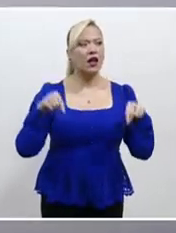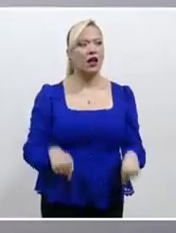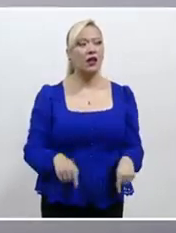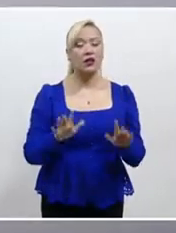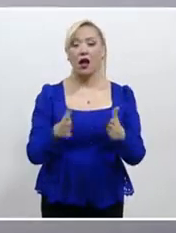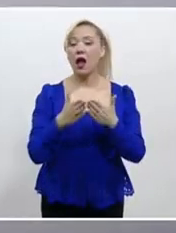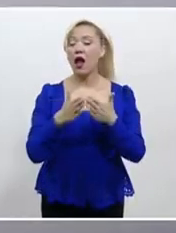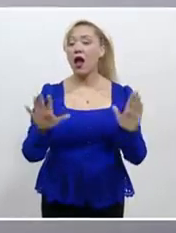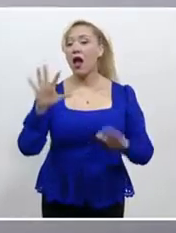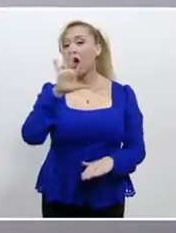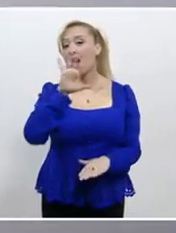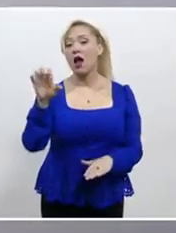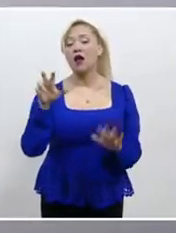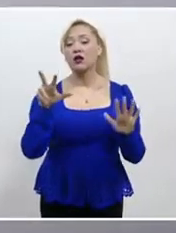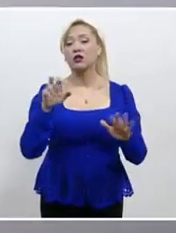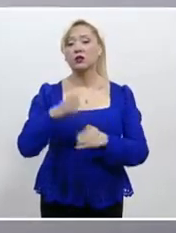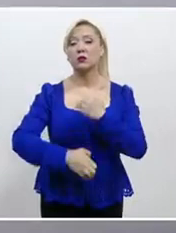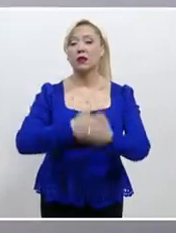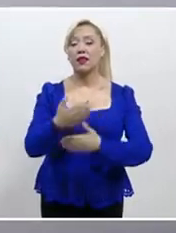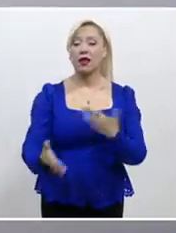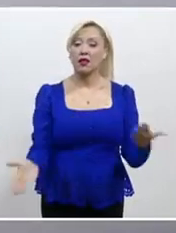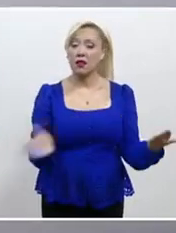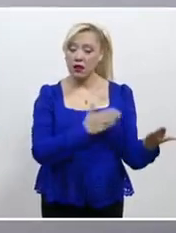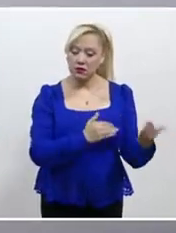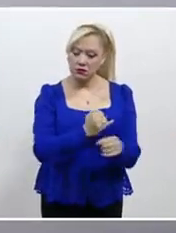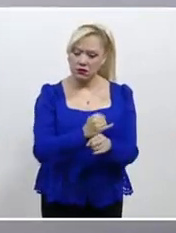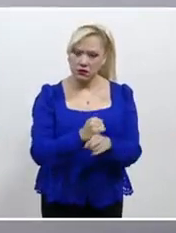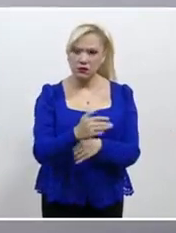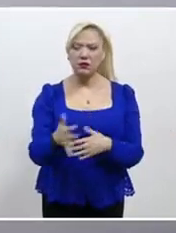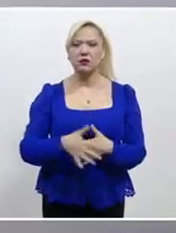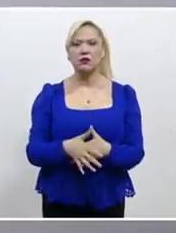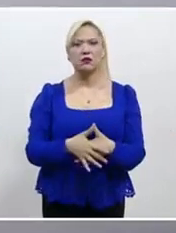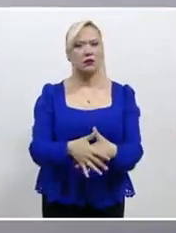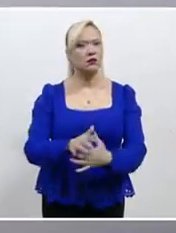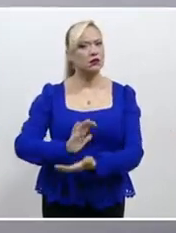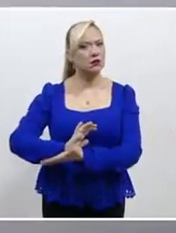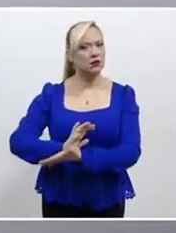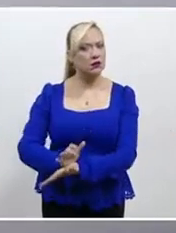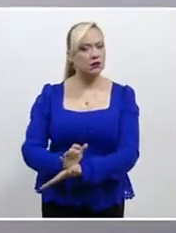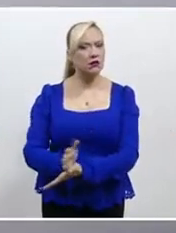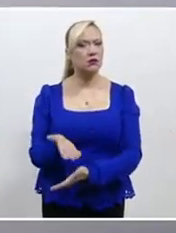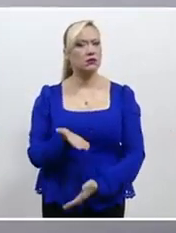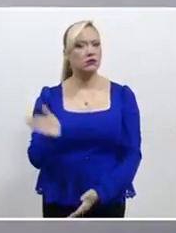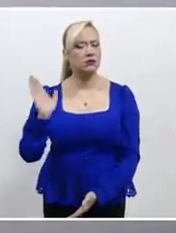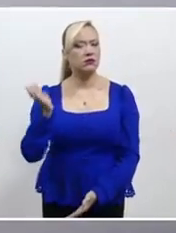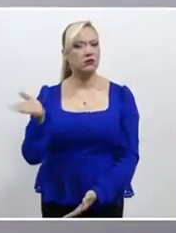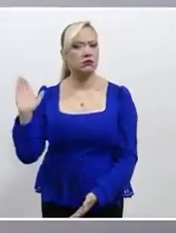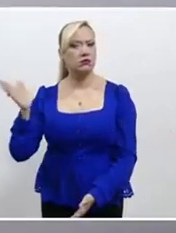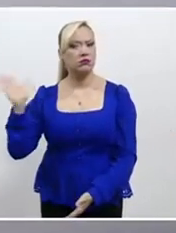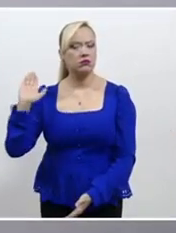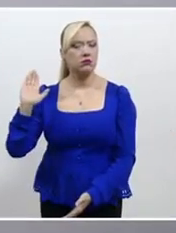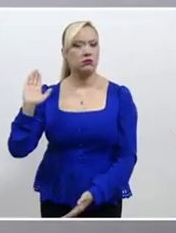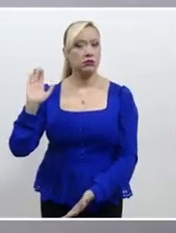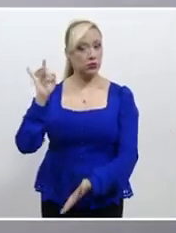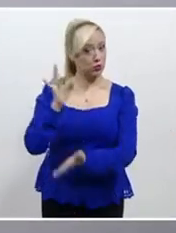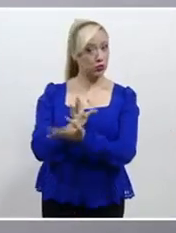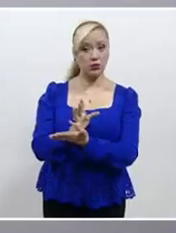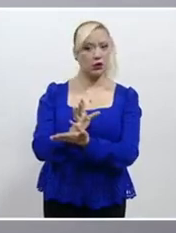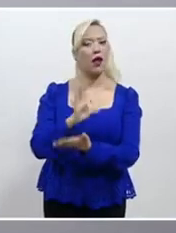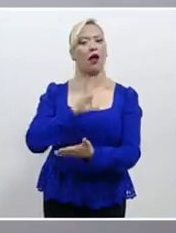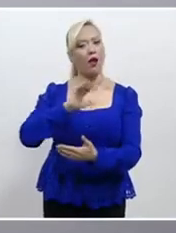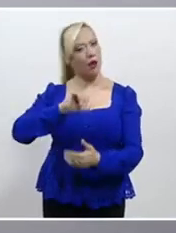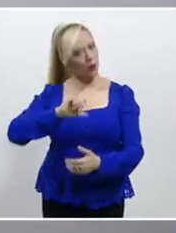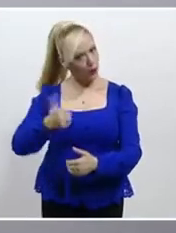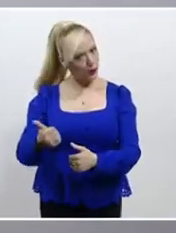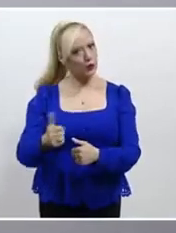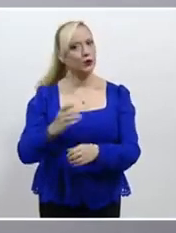518 expedientes por discriminación por embarazo, que es principalmente por despido, pero no exclusivamente. Y que también tiene que